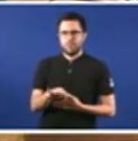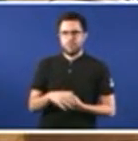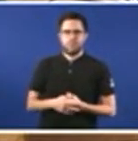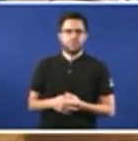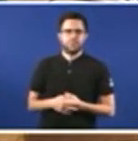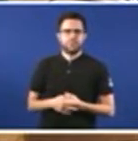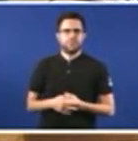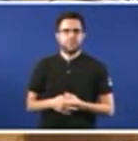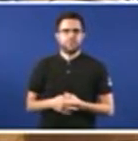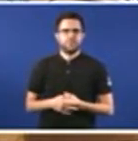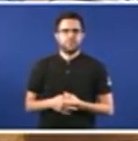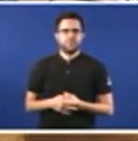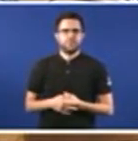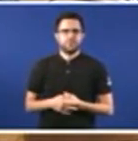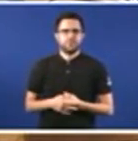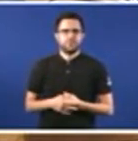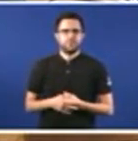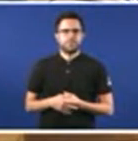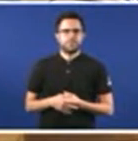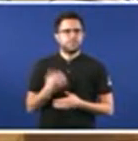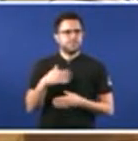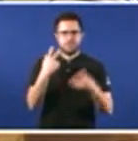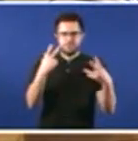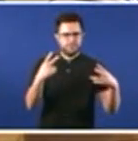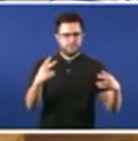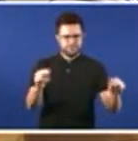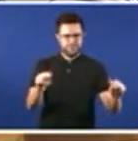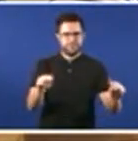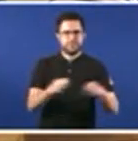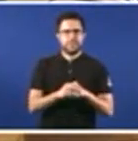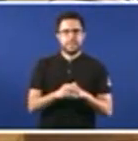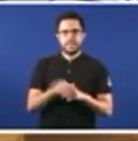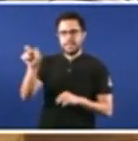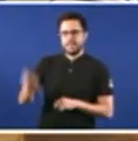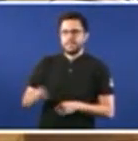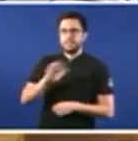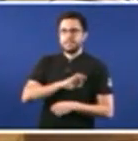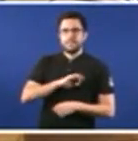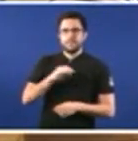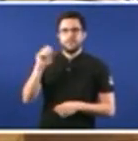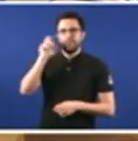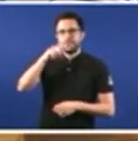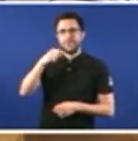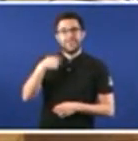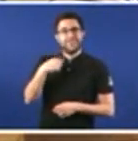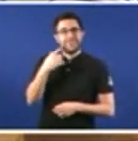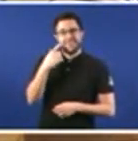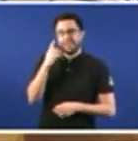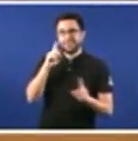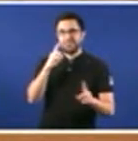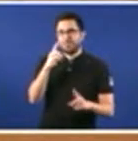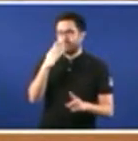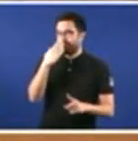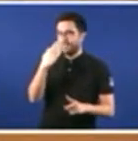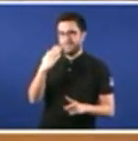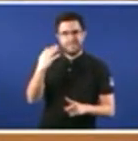Podo Ben, concluo xa Señor Feijó Si de verdade quere evitar